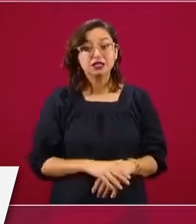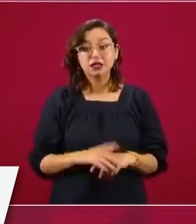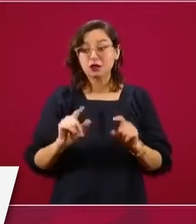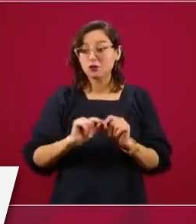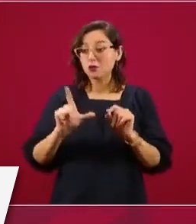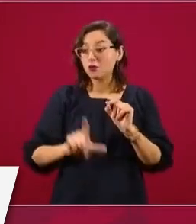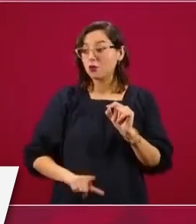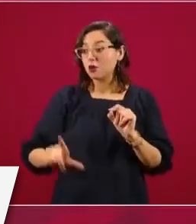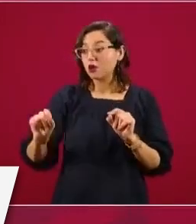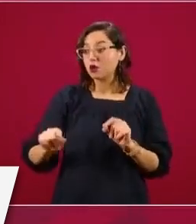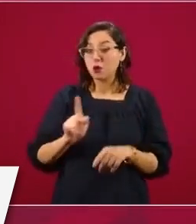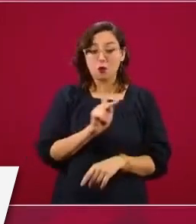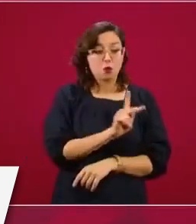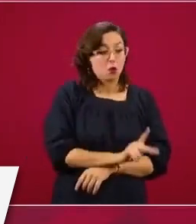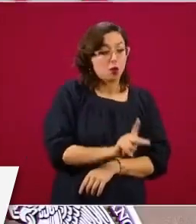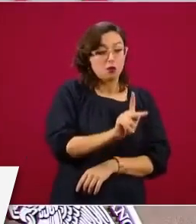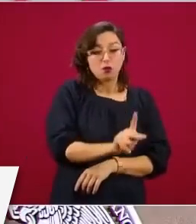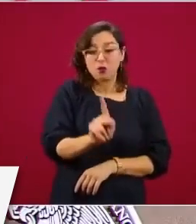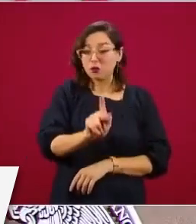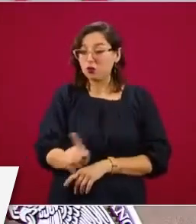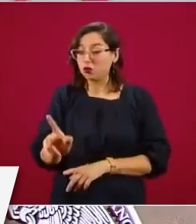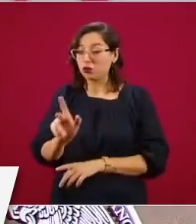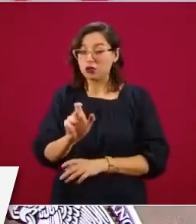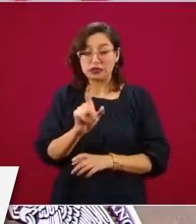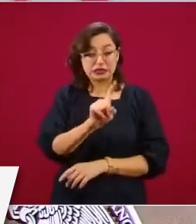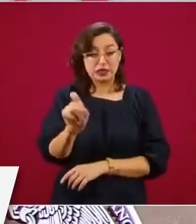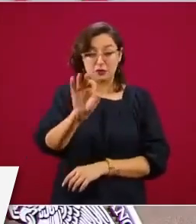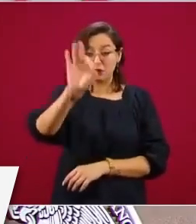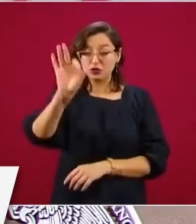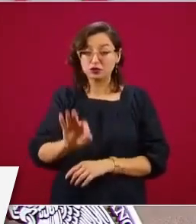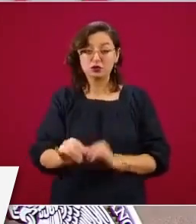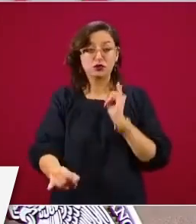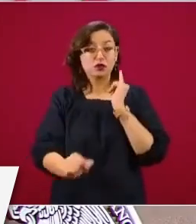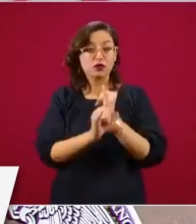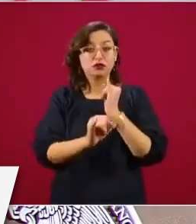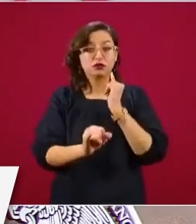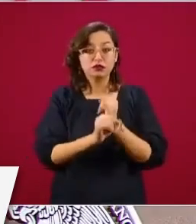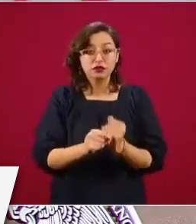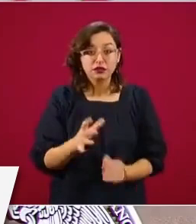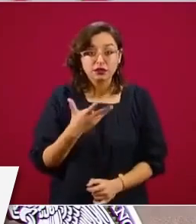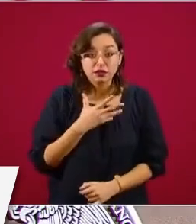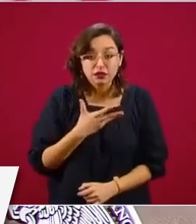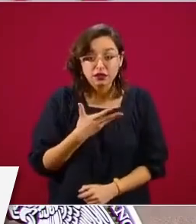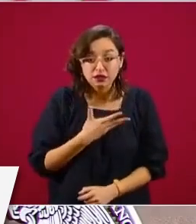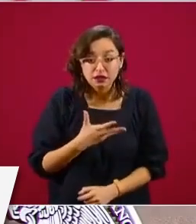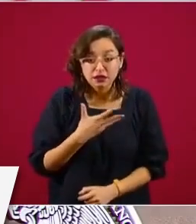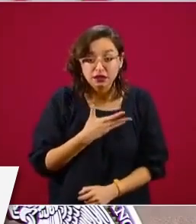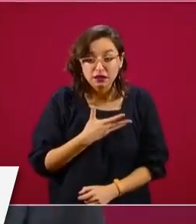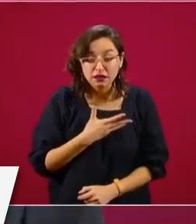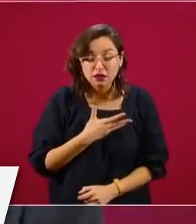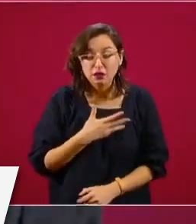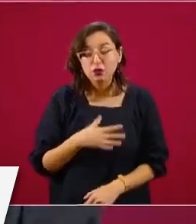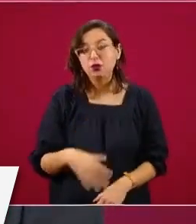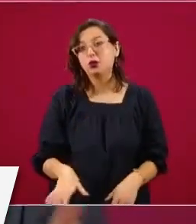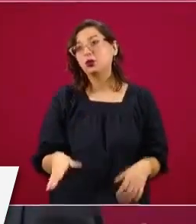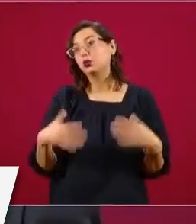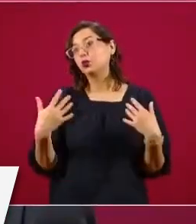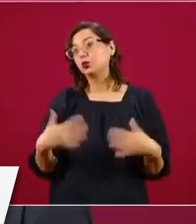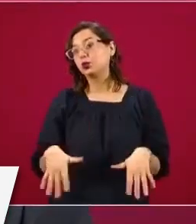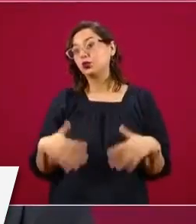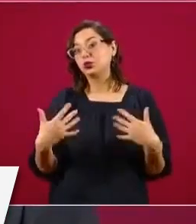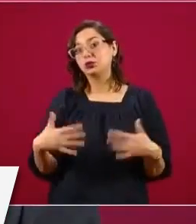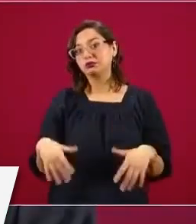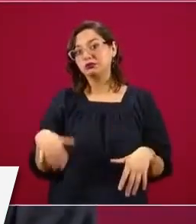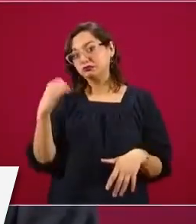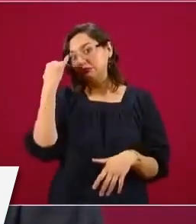pueda tener señal de internet, la comunicación que se